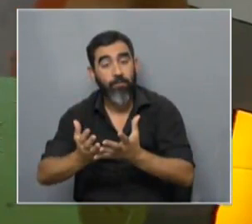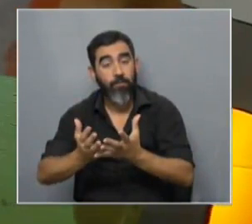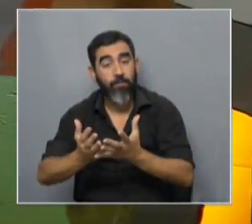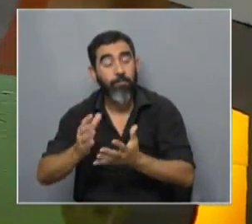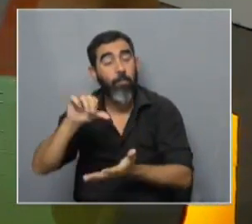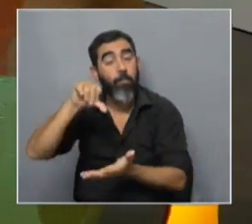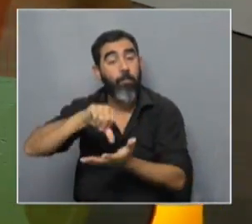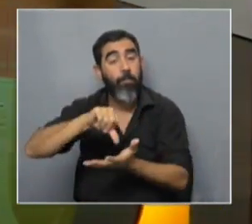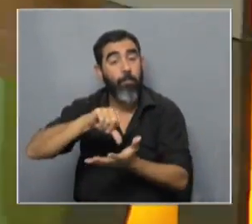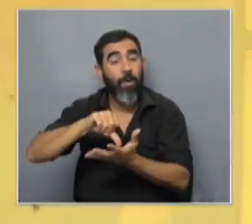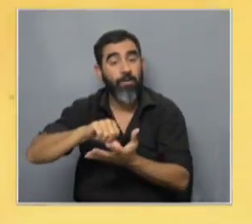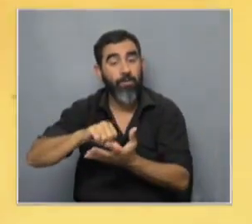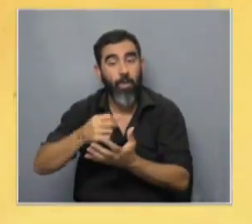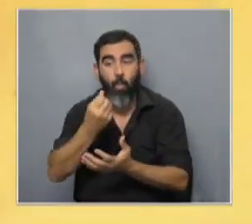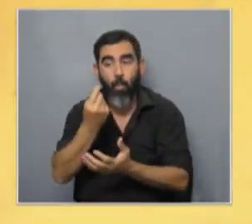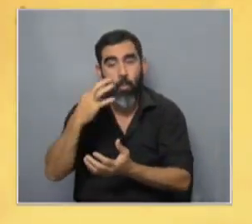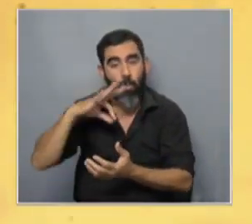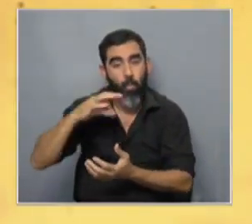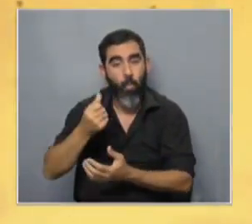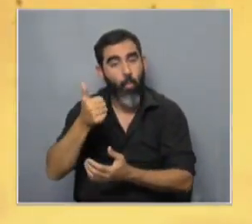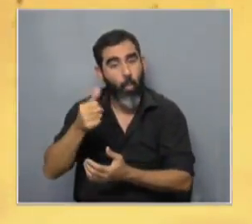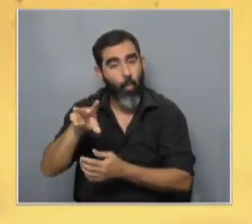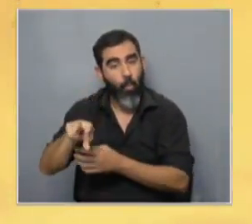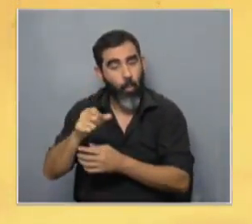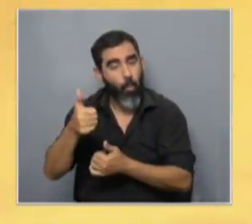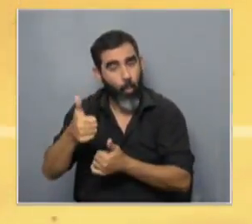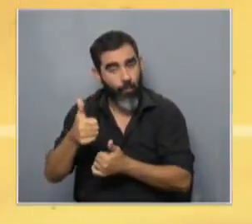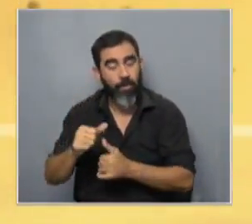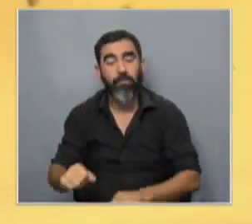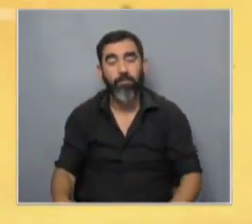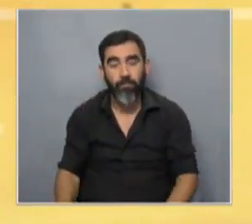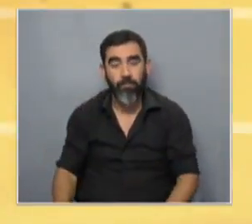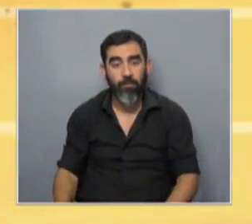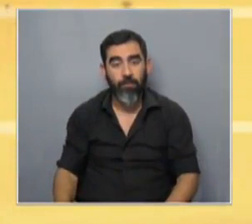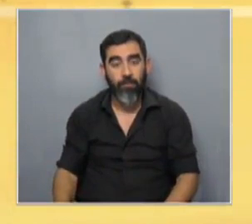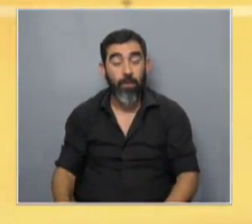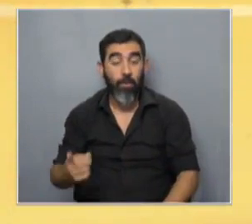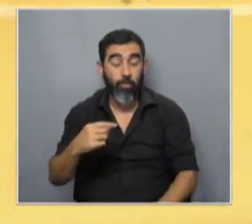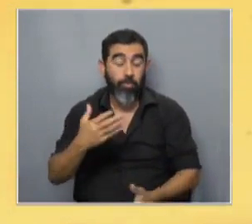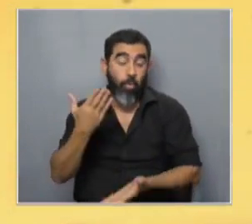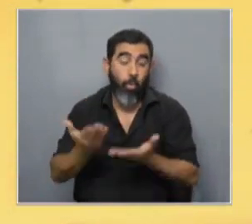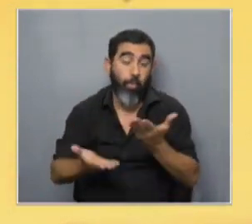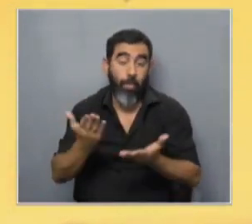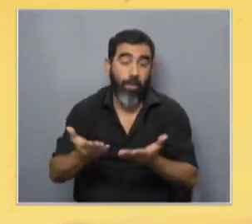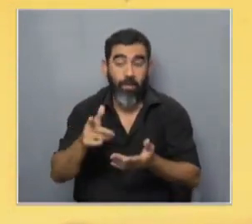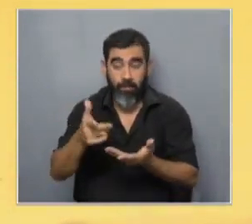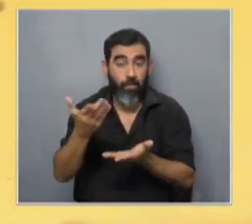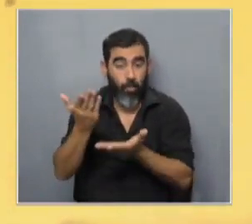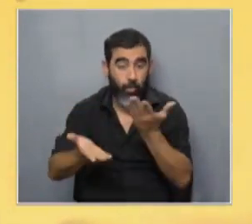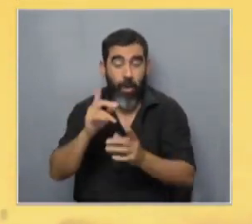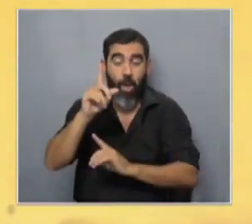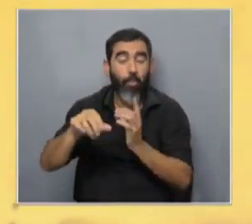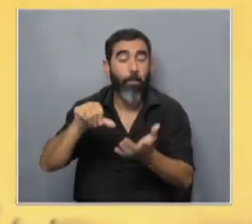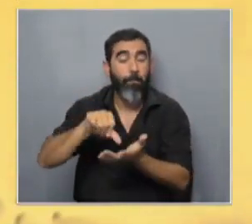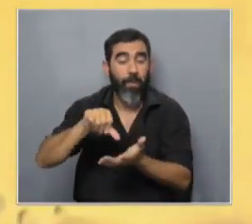como un país de altos ingresos de medios altos o altos ingresos Entonces si uno lo compara con bueno y ahí está con algunos